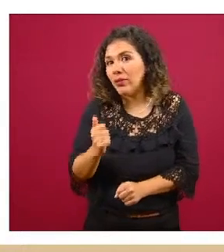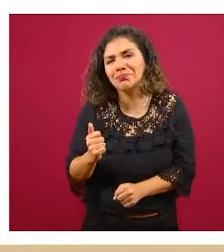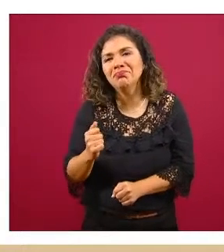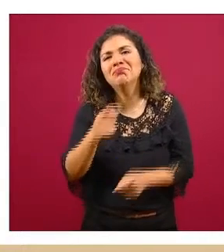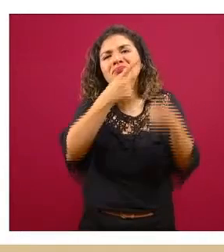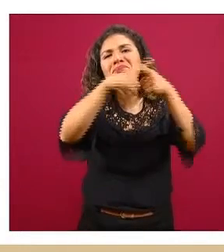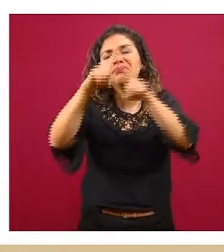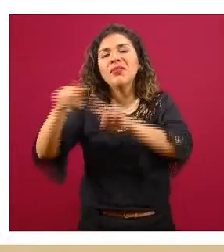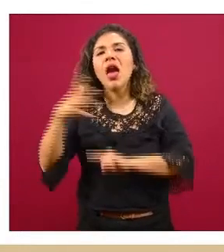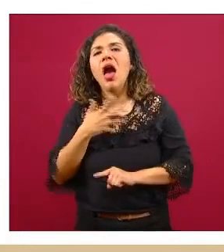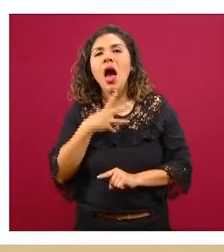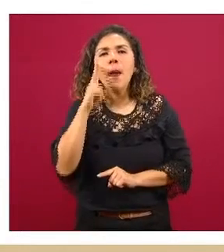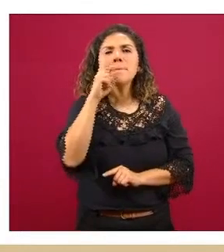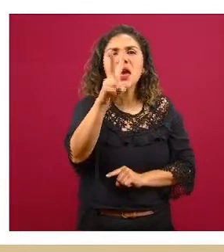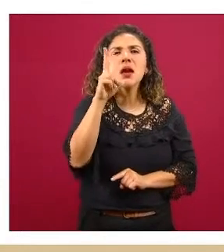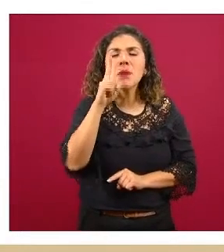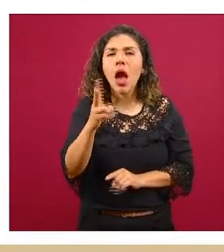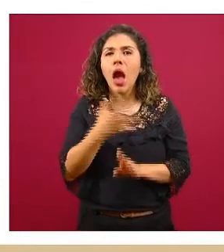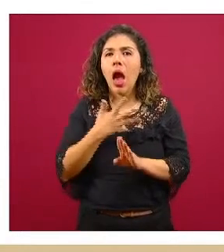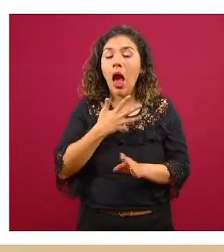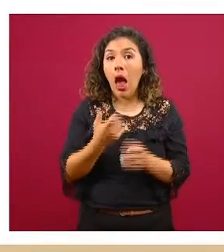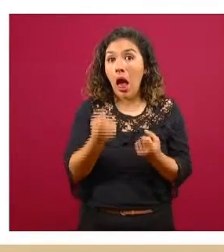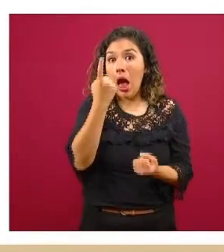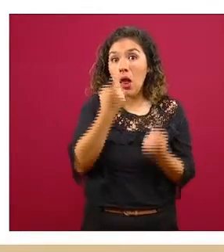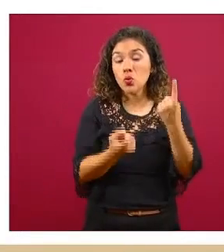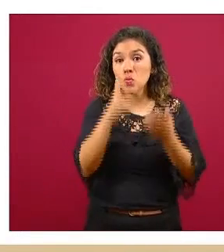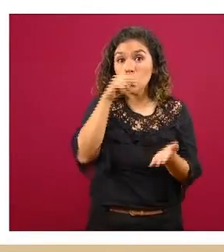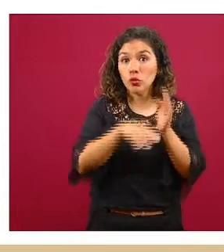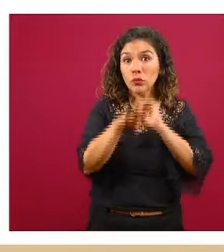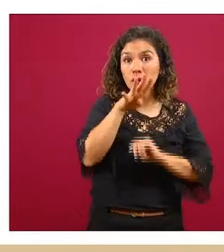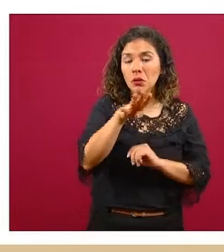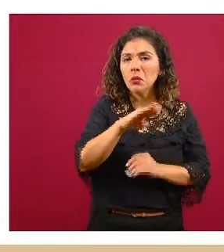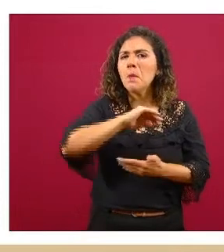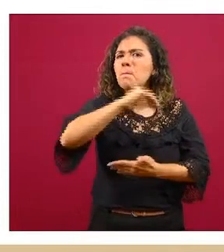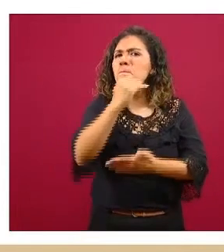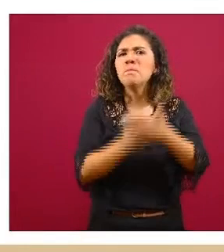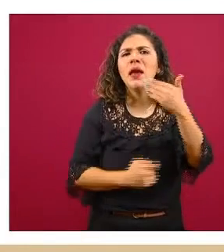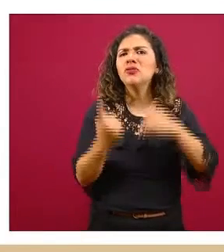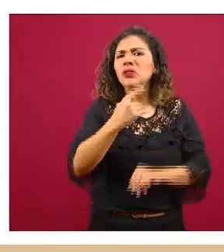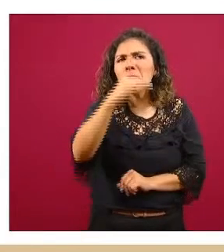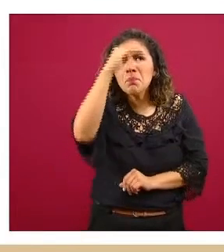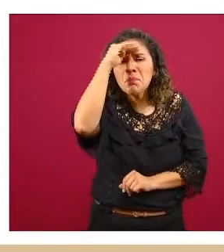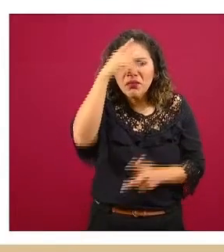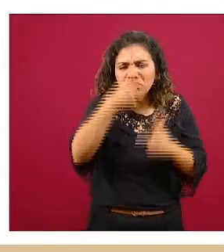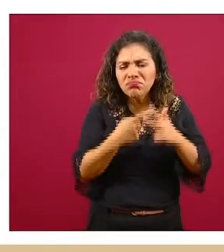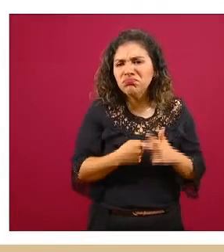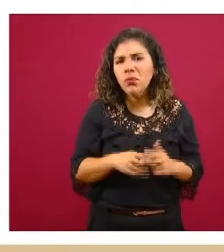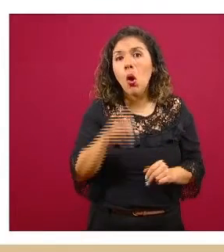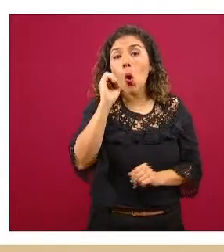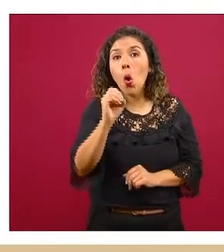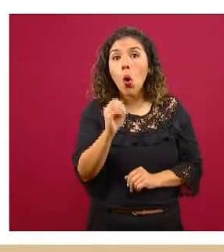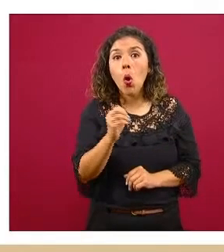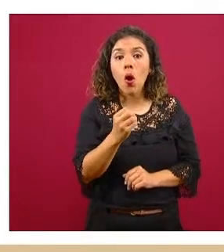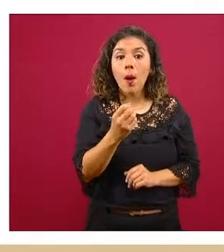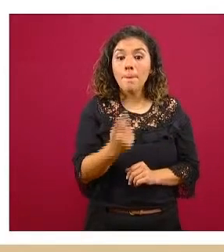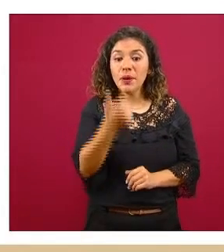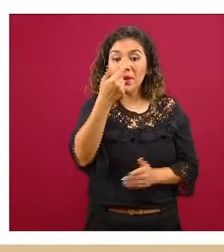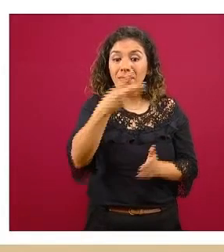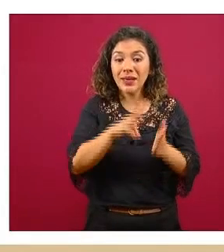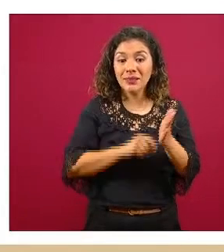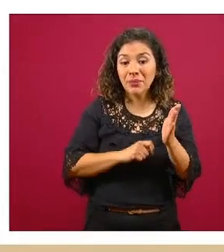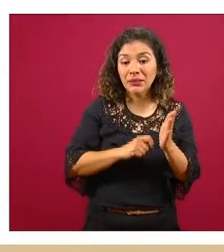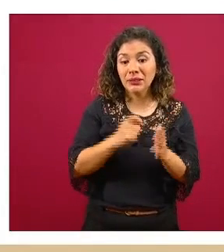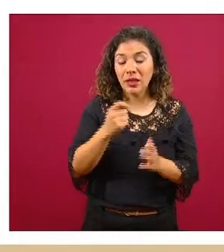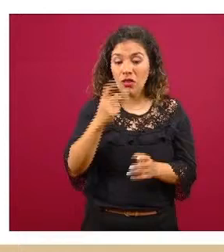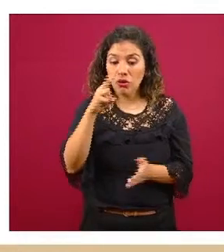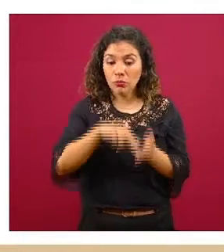muchos estados encontramos que lo que veíamos en el 2019 era muy por debajo de lo esperado o lo que veíamos en el primer trimestre del 2020